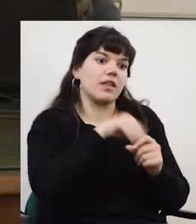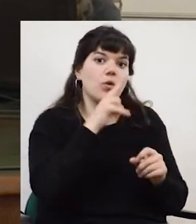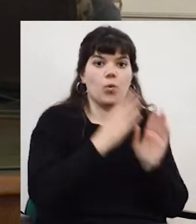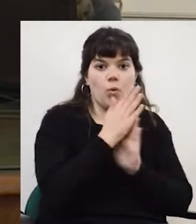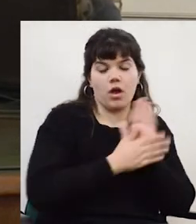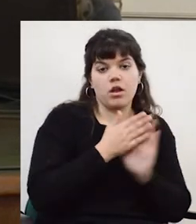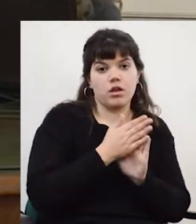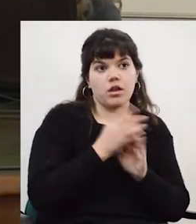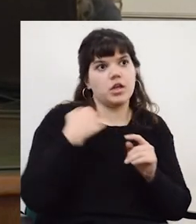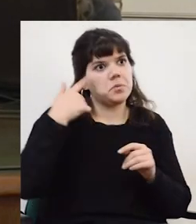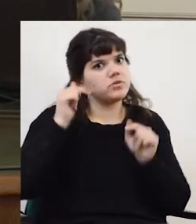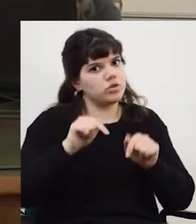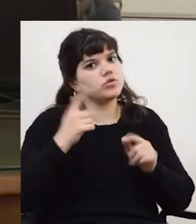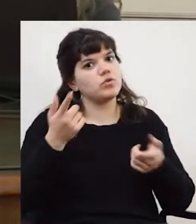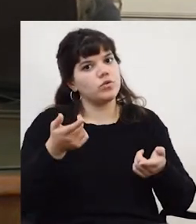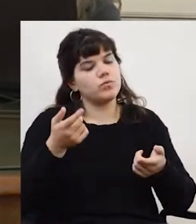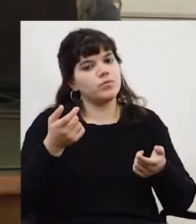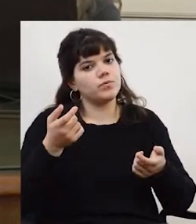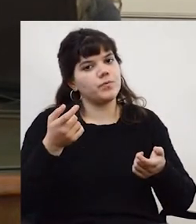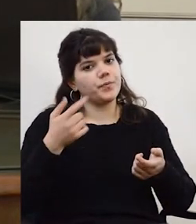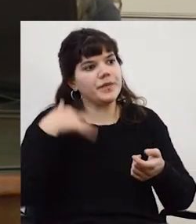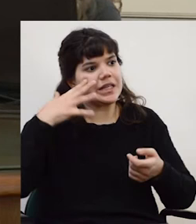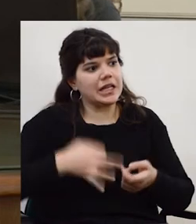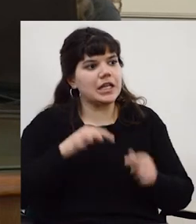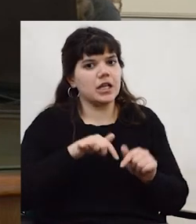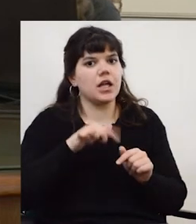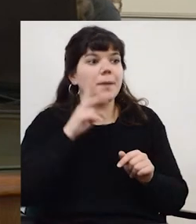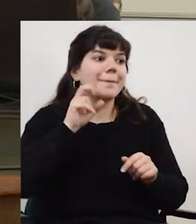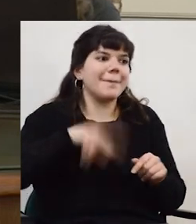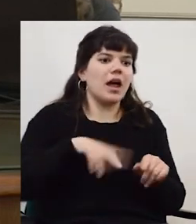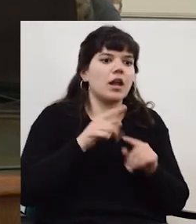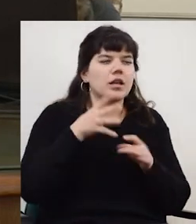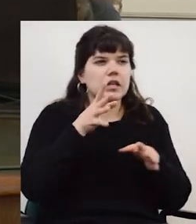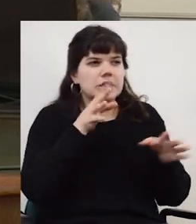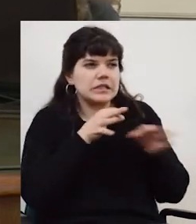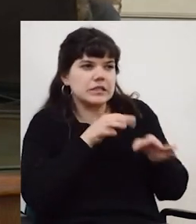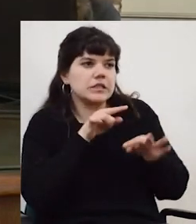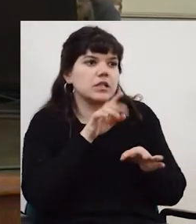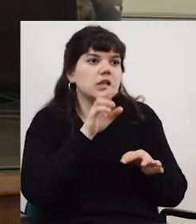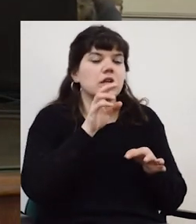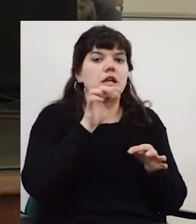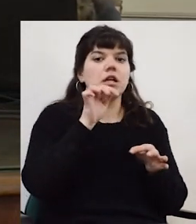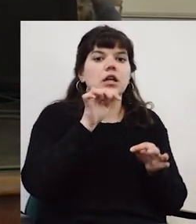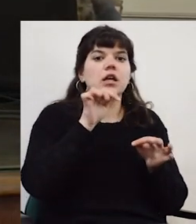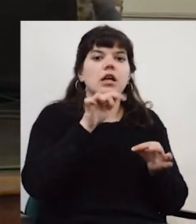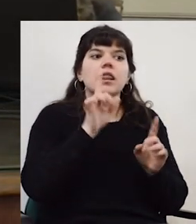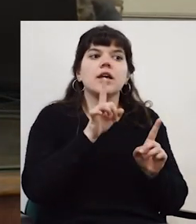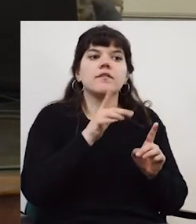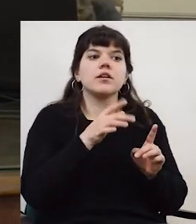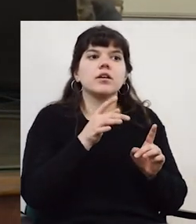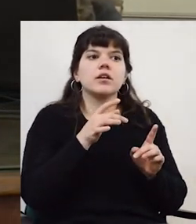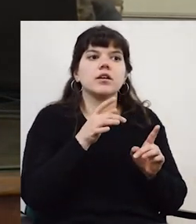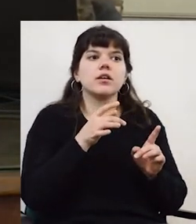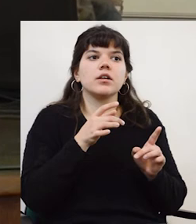o sea eso me parece que es una cosa que creo que en el famoso plan estratégico de AUGM hay que hay que